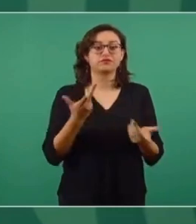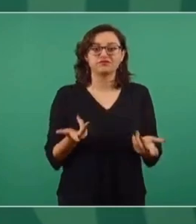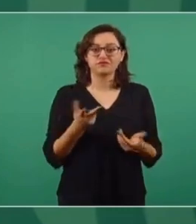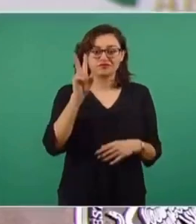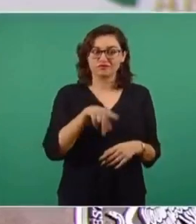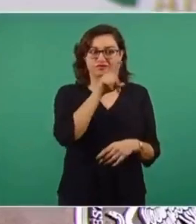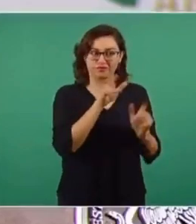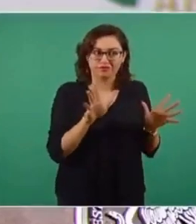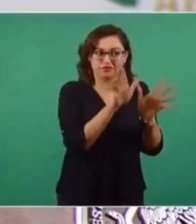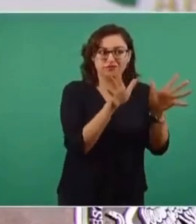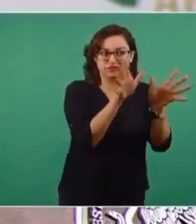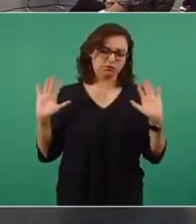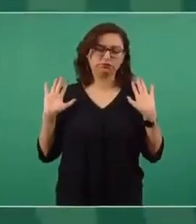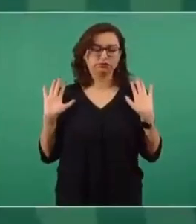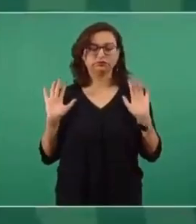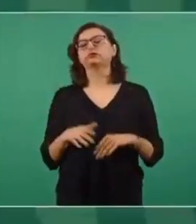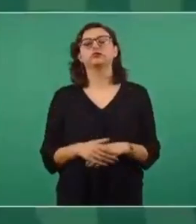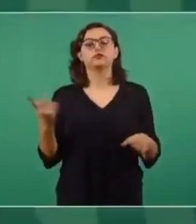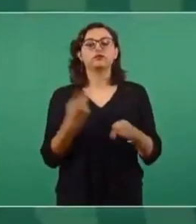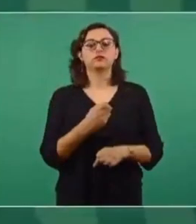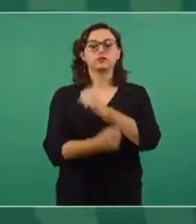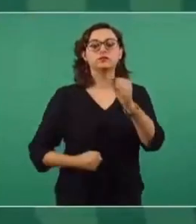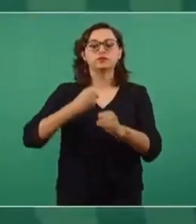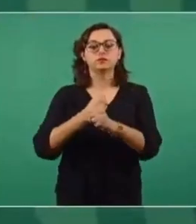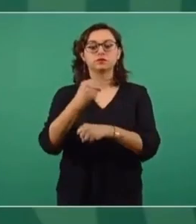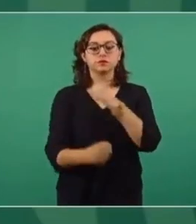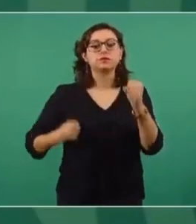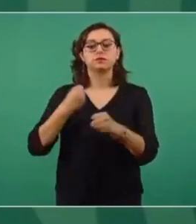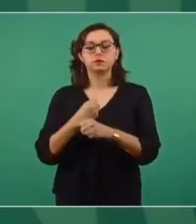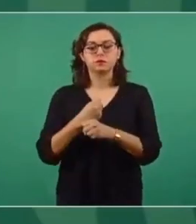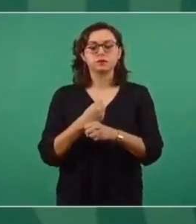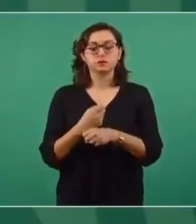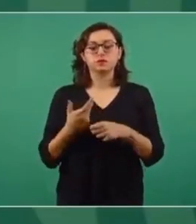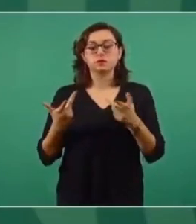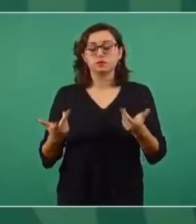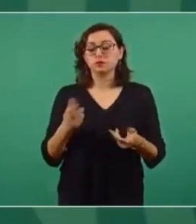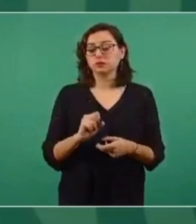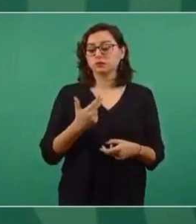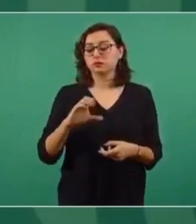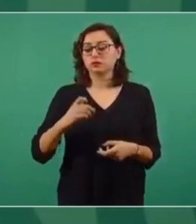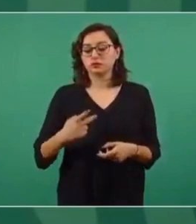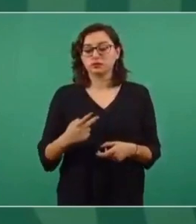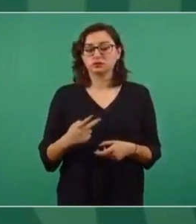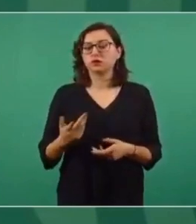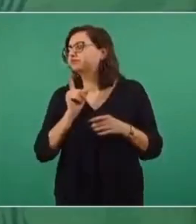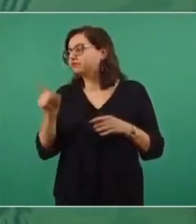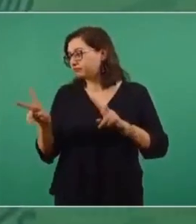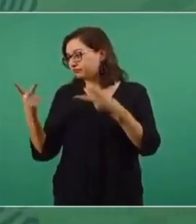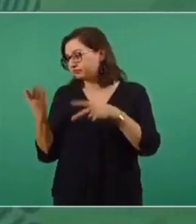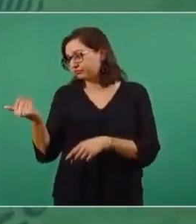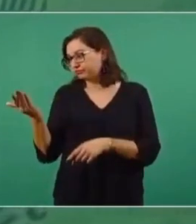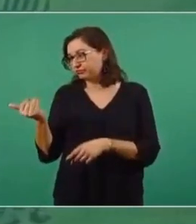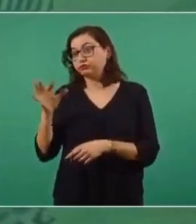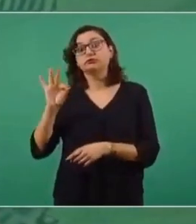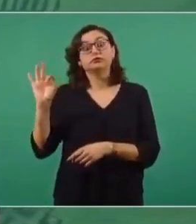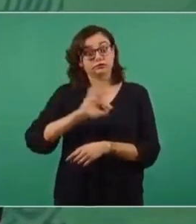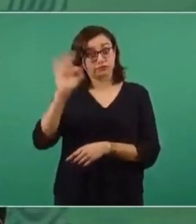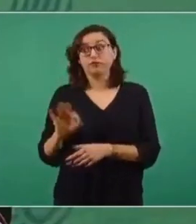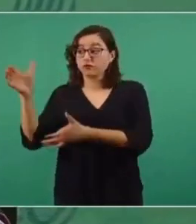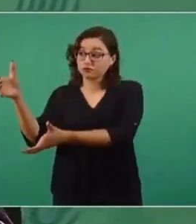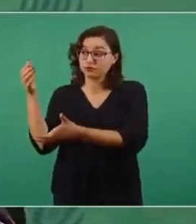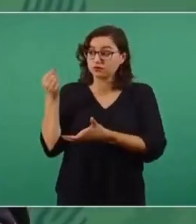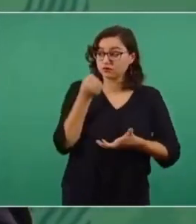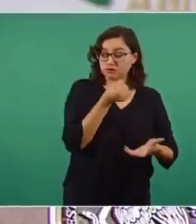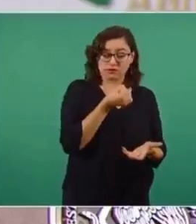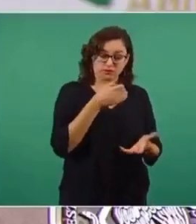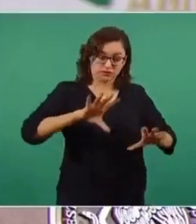desde Hacienda. Durante muchos años se dedicaron en Hacienda a ordeñar a Pemex, hasta el 40 por ciento del presupuesto